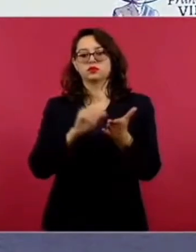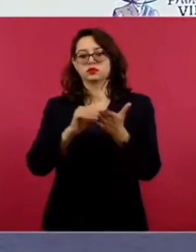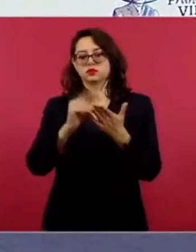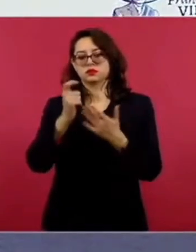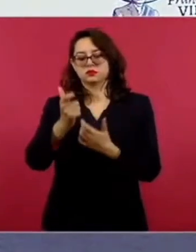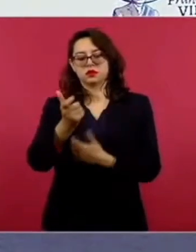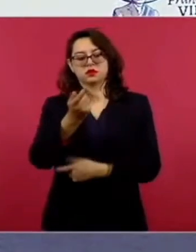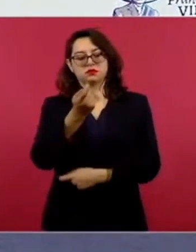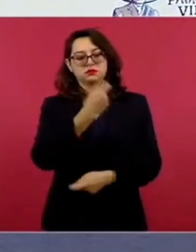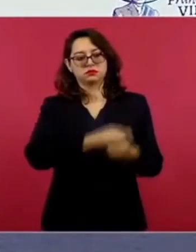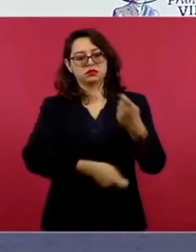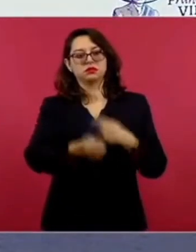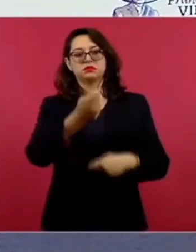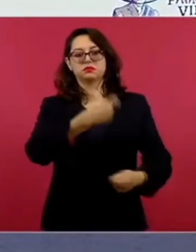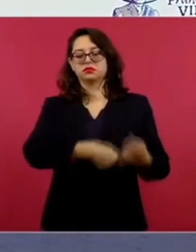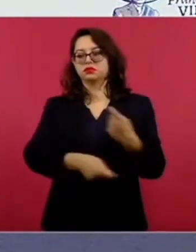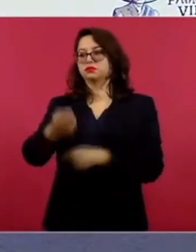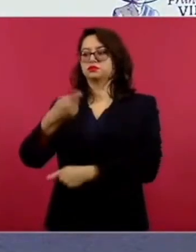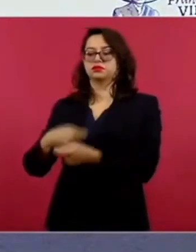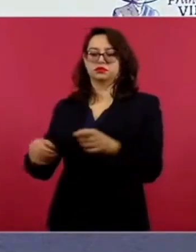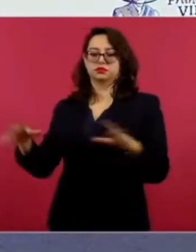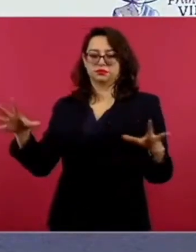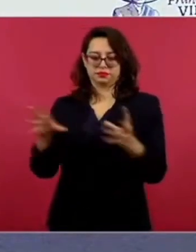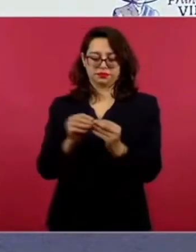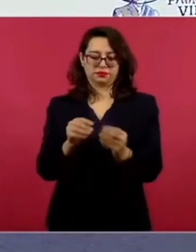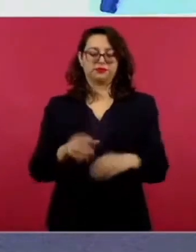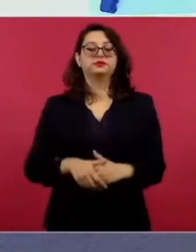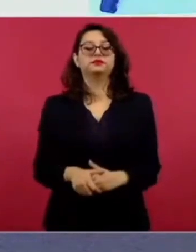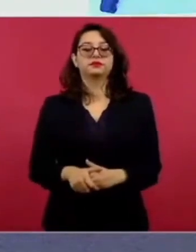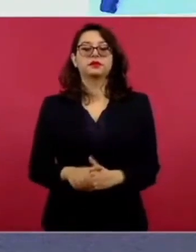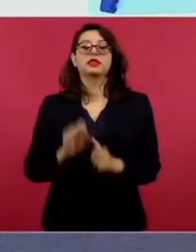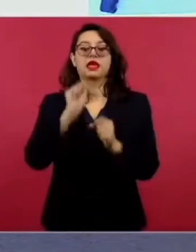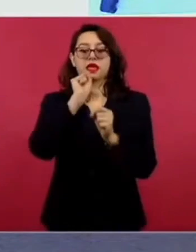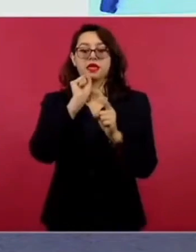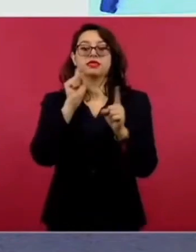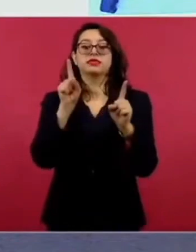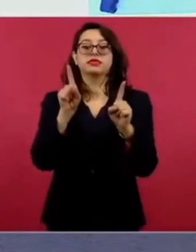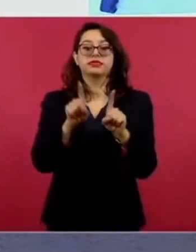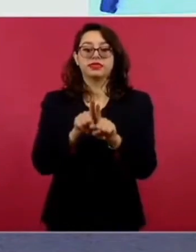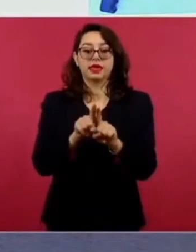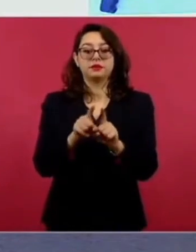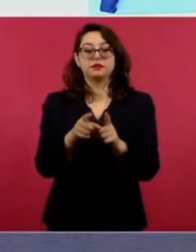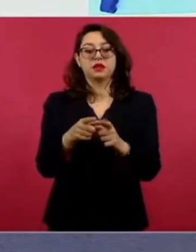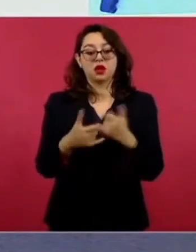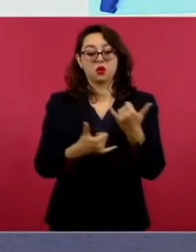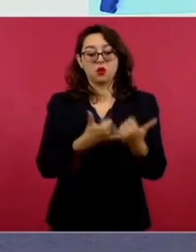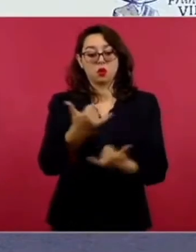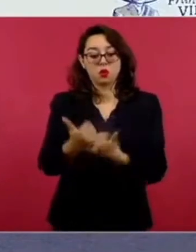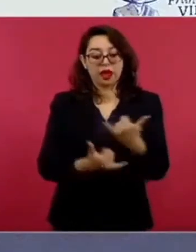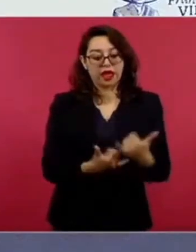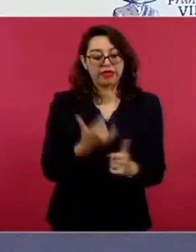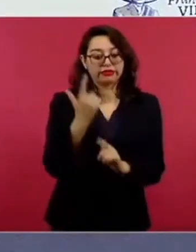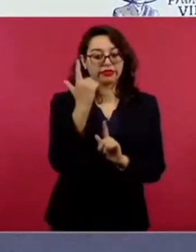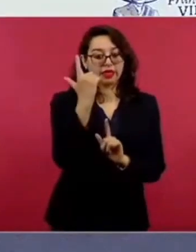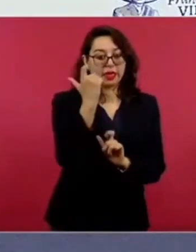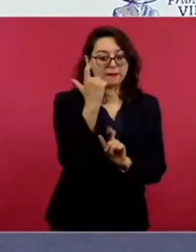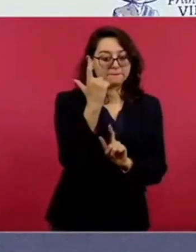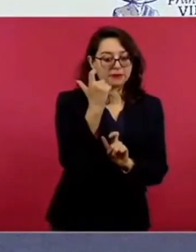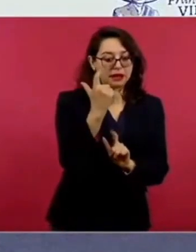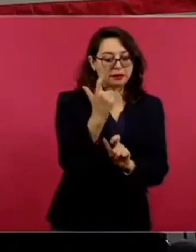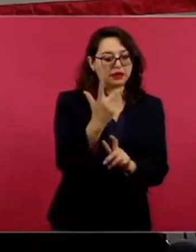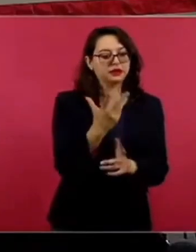pesos. También ahí se instalan módulos de canje de juguetes bélicos por juguetes